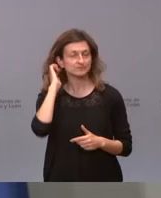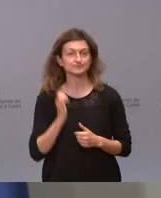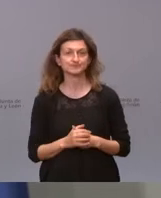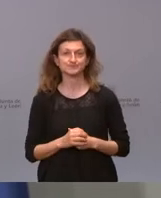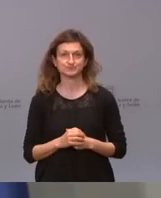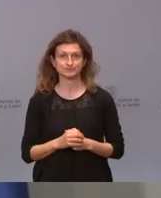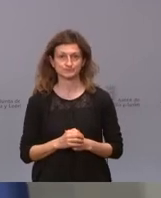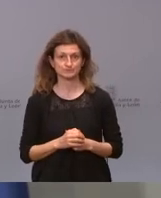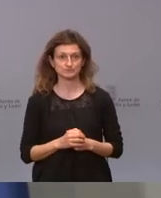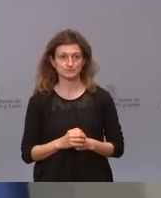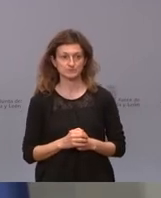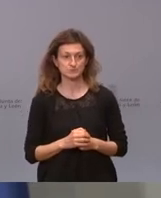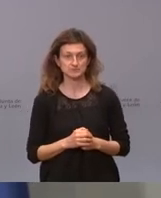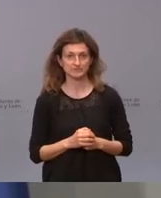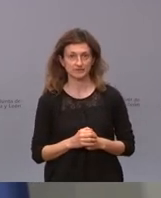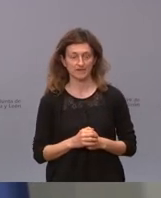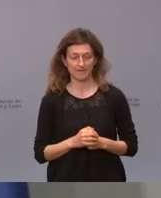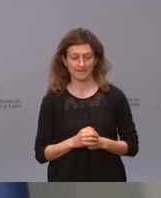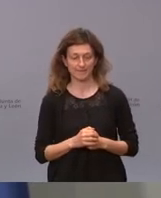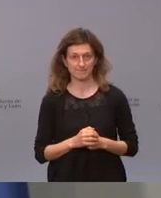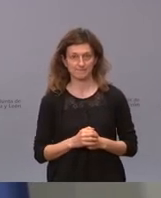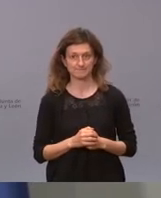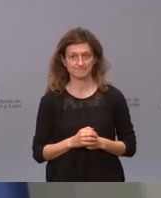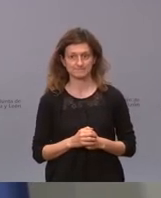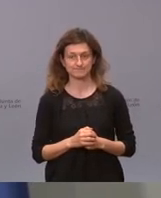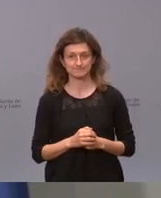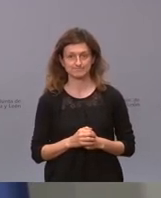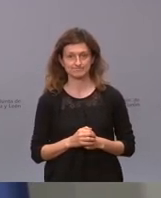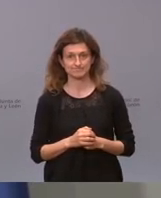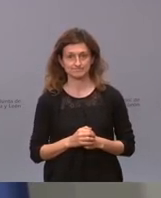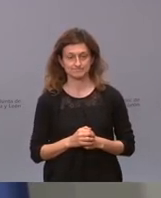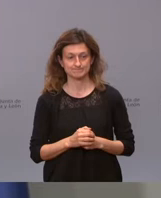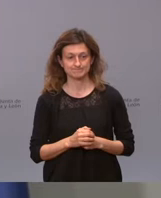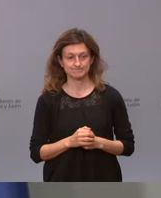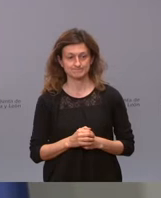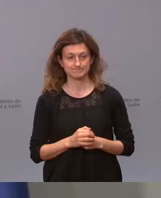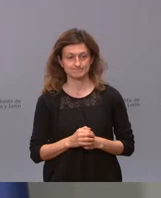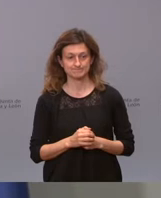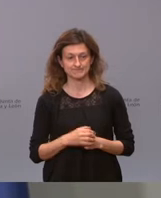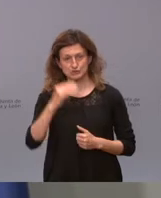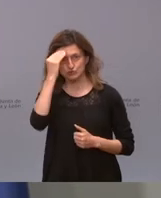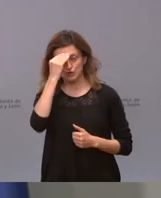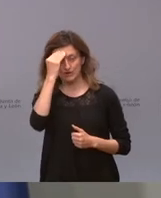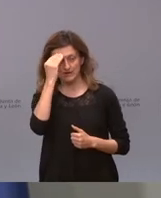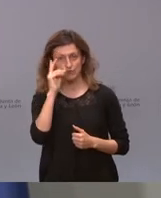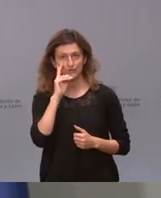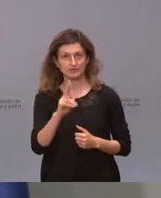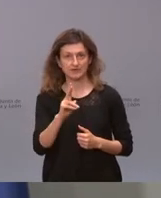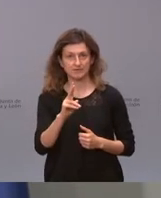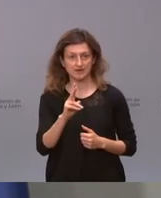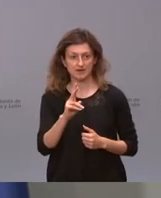es una postura u otra. Bueno, yo creo que es una lectura corta de lo